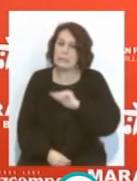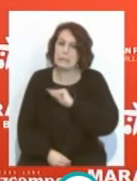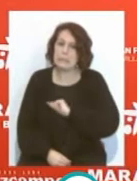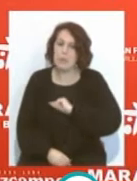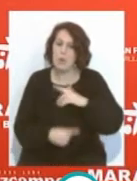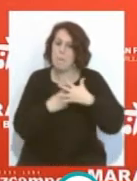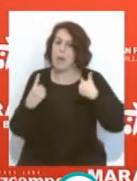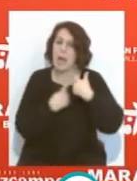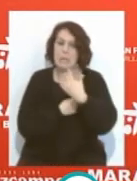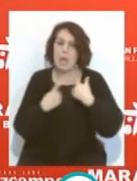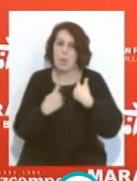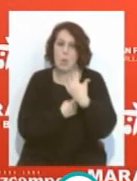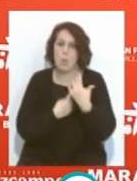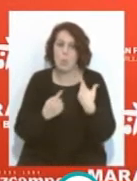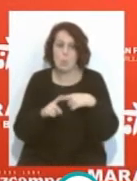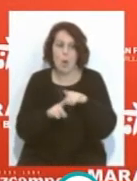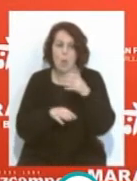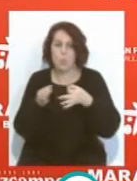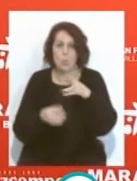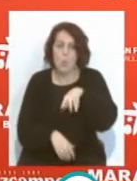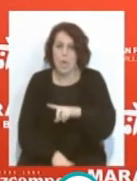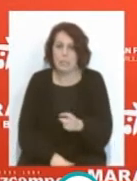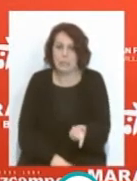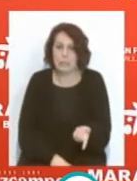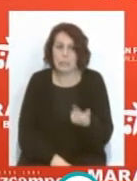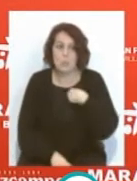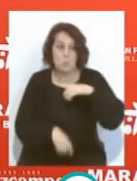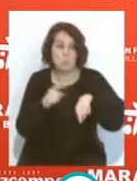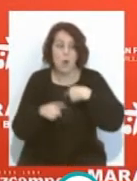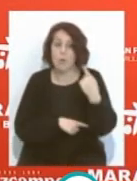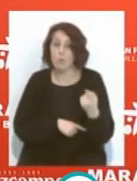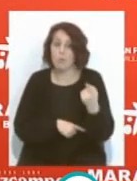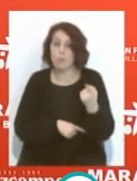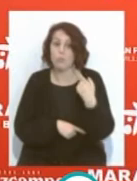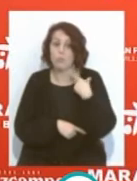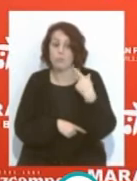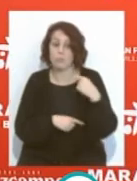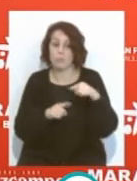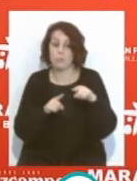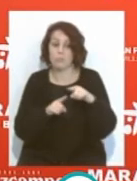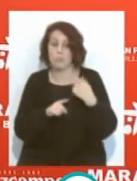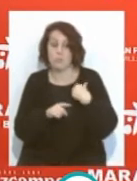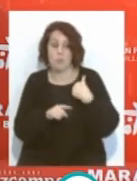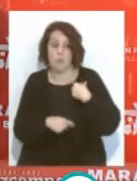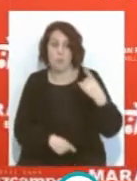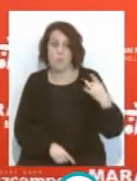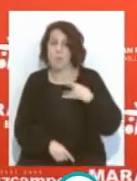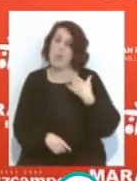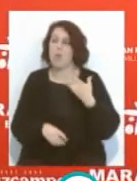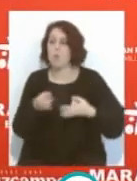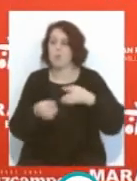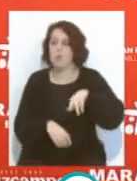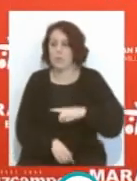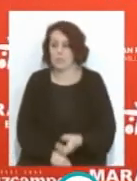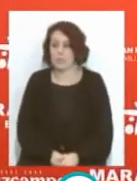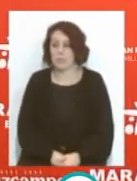maltratado de manera injusta y bueno posteriormente expulsado de manera injusta también ya se lo